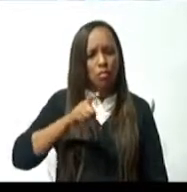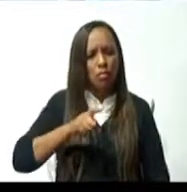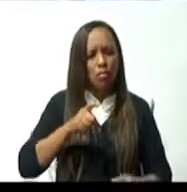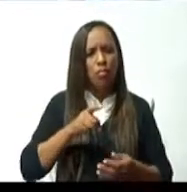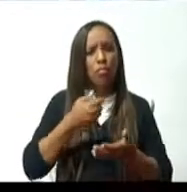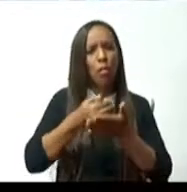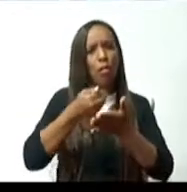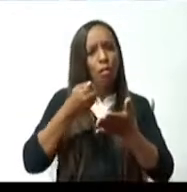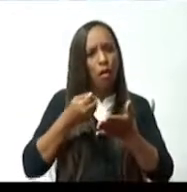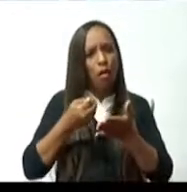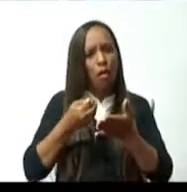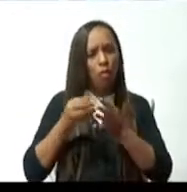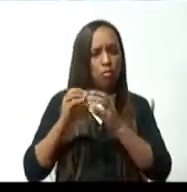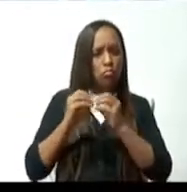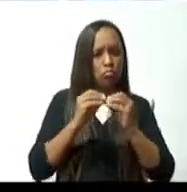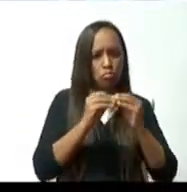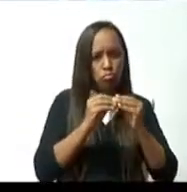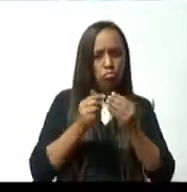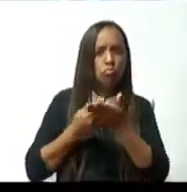cosas en las que creemos